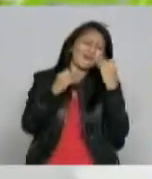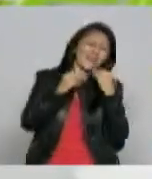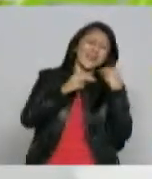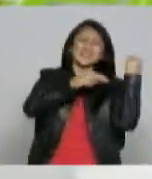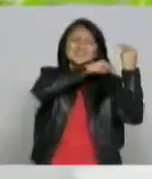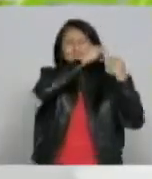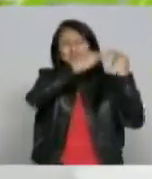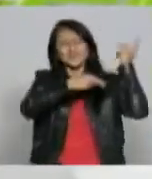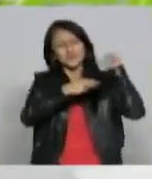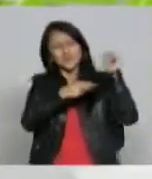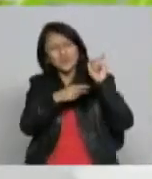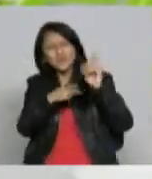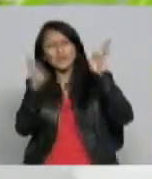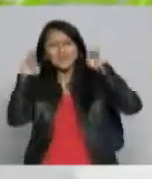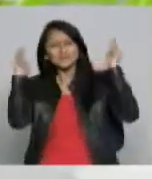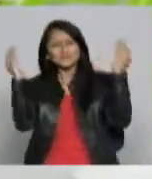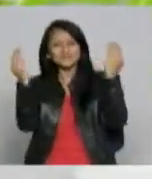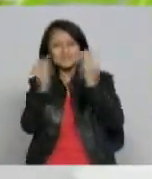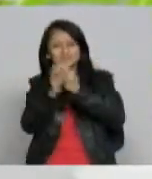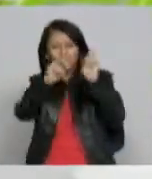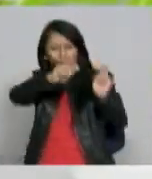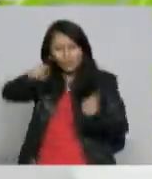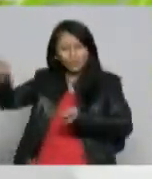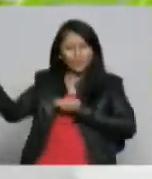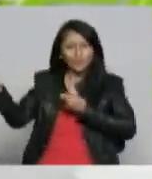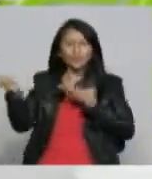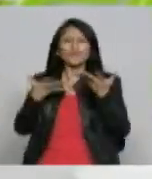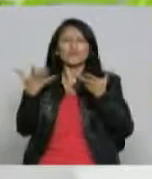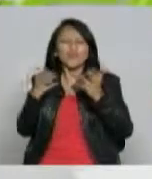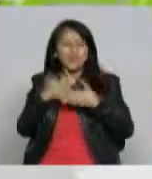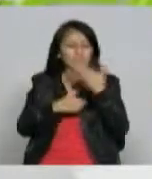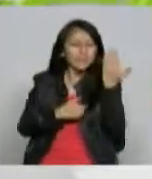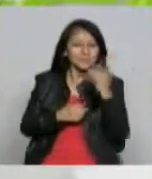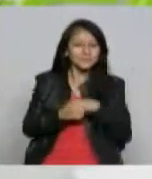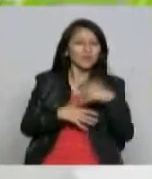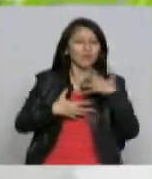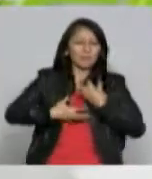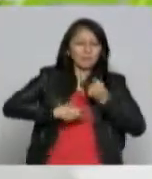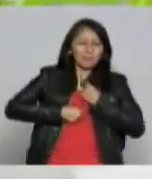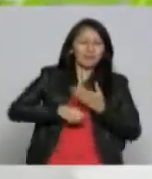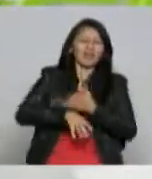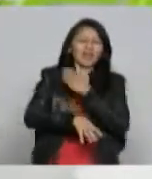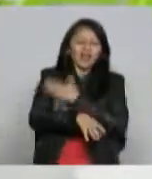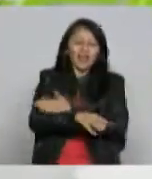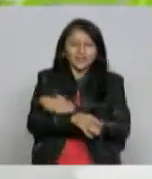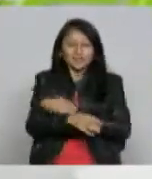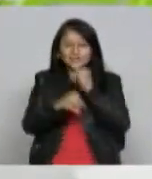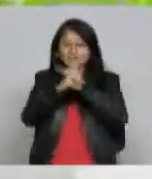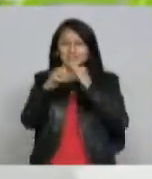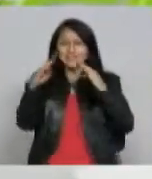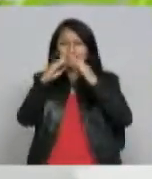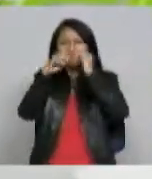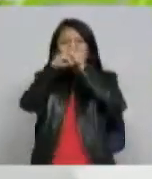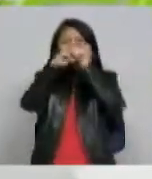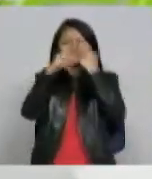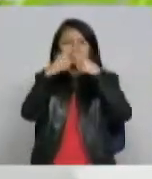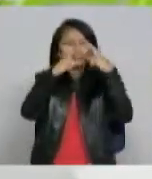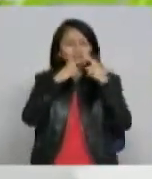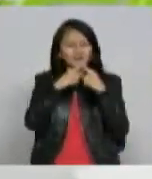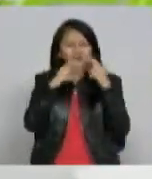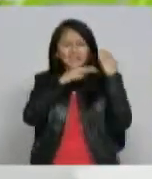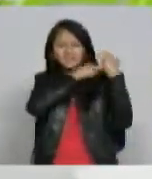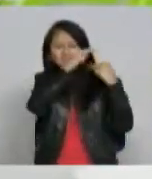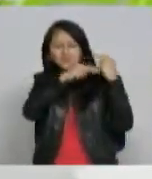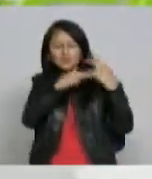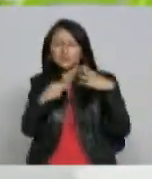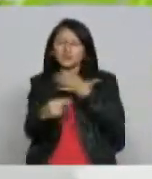funcionaba en el batallón Ayacucho que después encima de la Inmaculada que era lo que había ahí entonces eso lo releva a uno